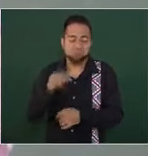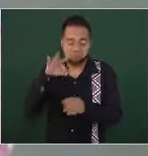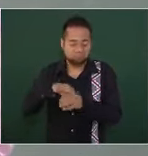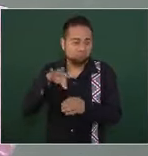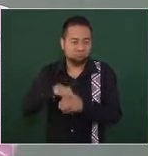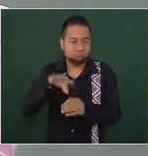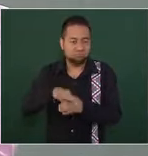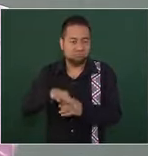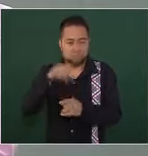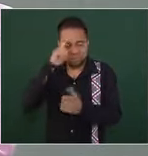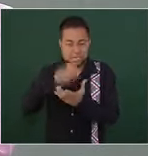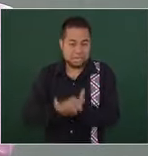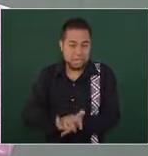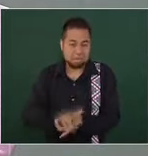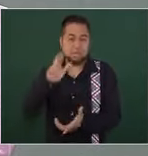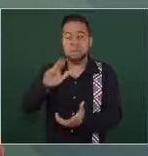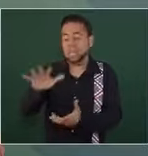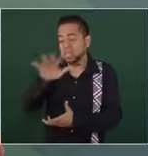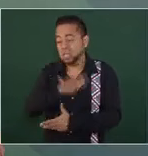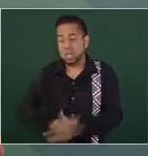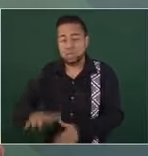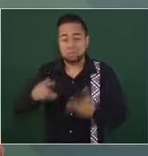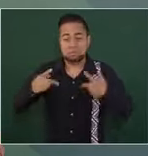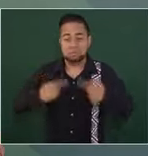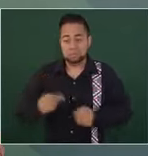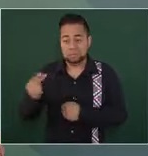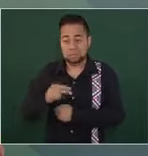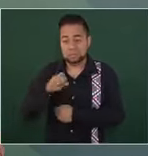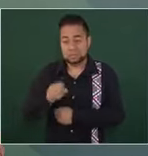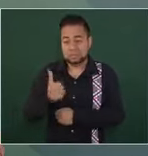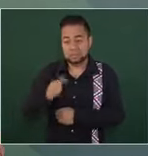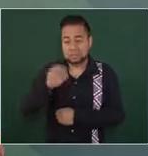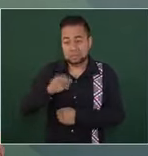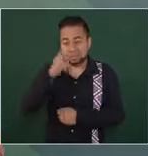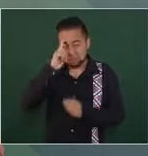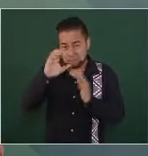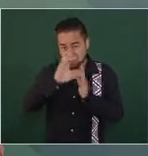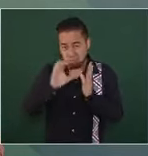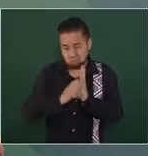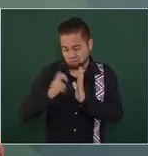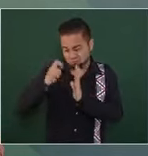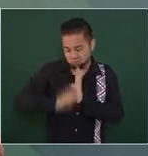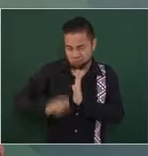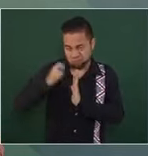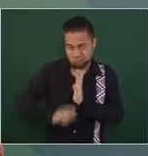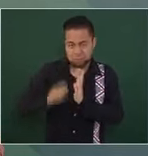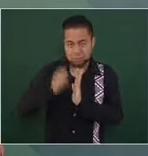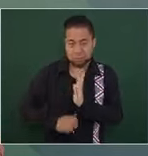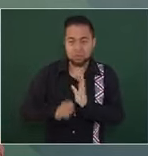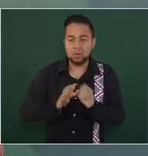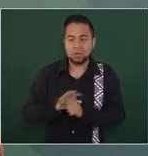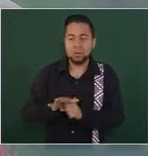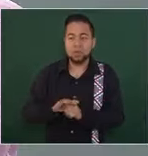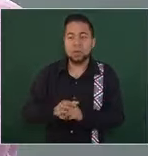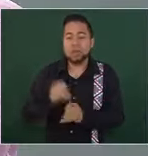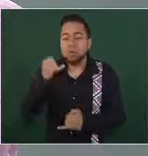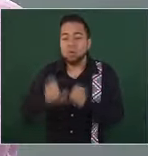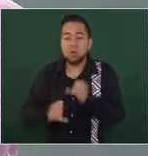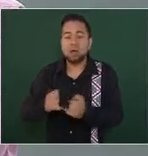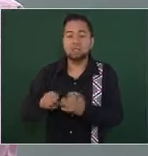mayoría calificada para poder reformar la Constitución y que se elija a los jueces